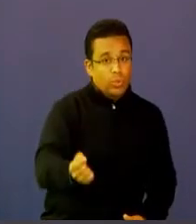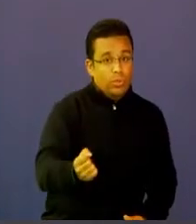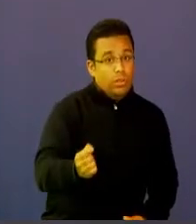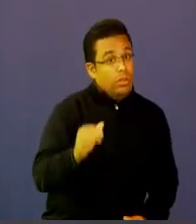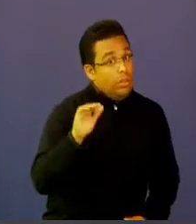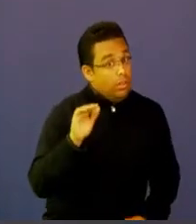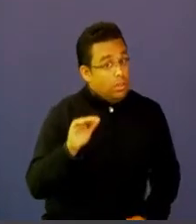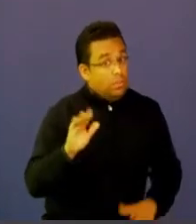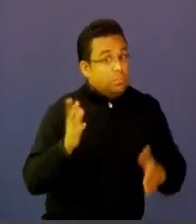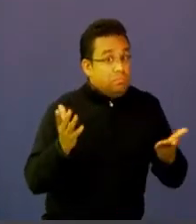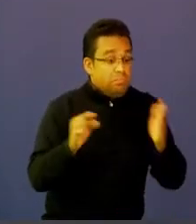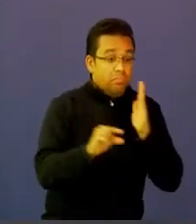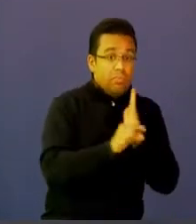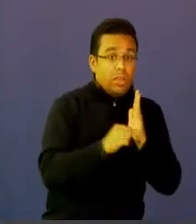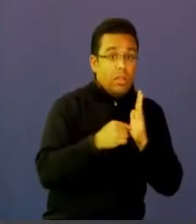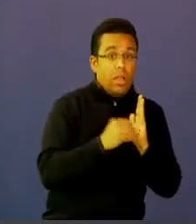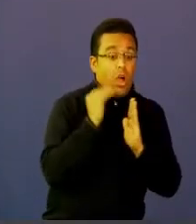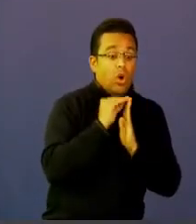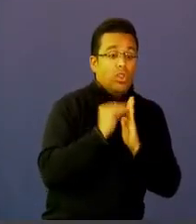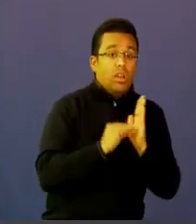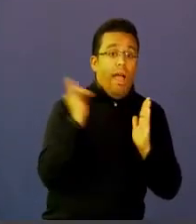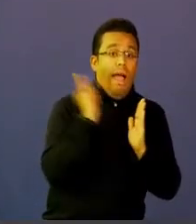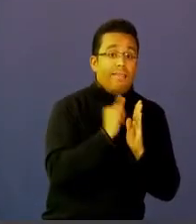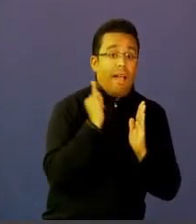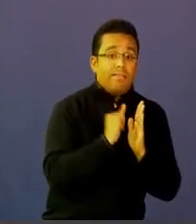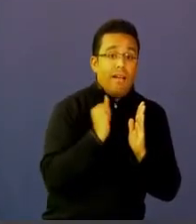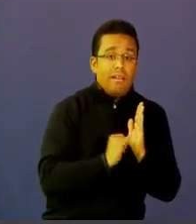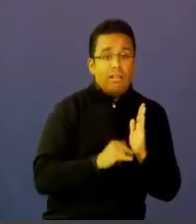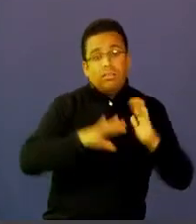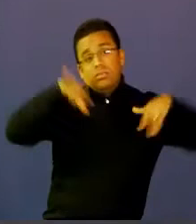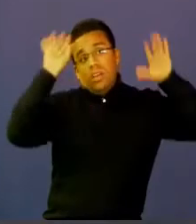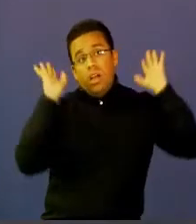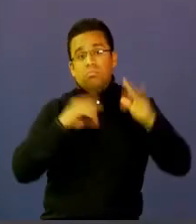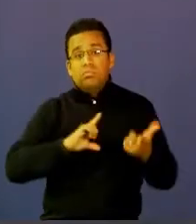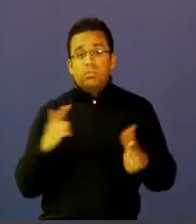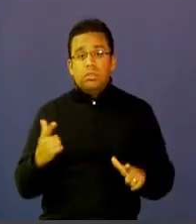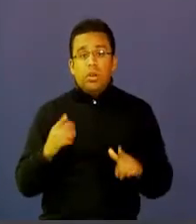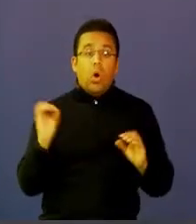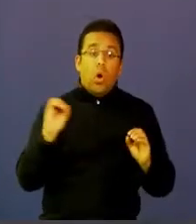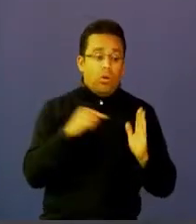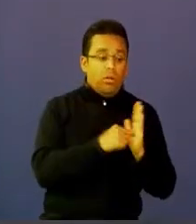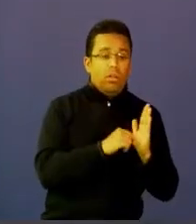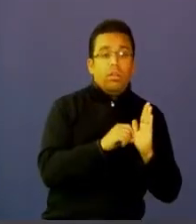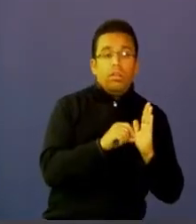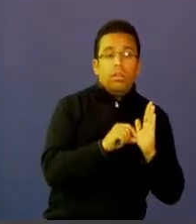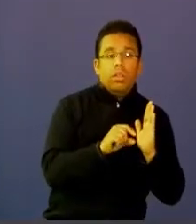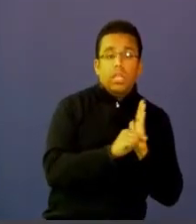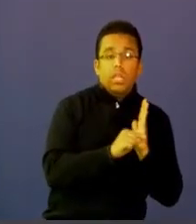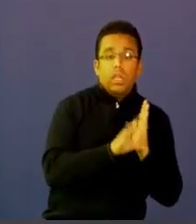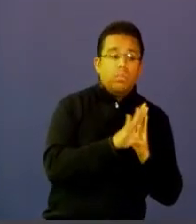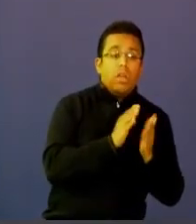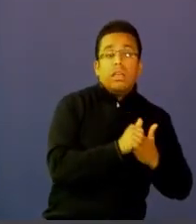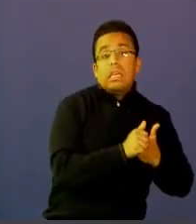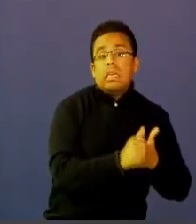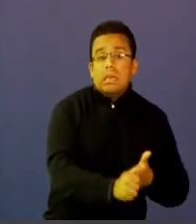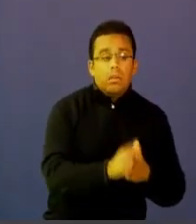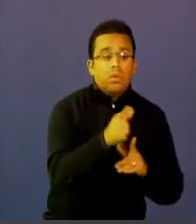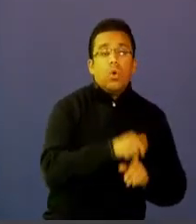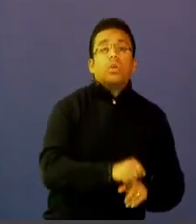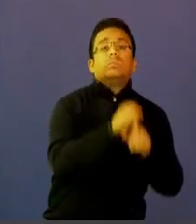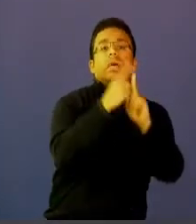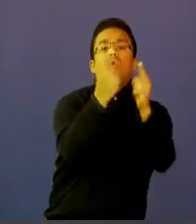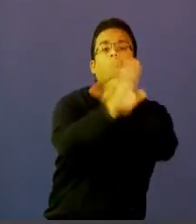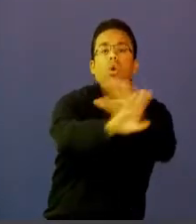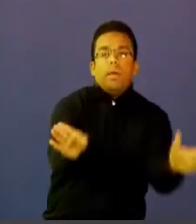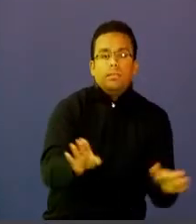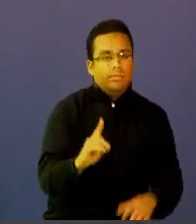solo un contenido estático un contenido o una guía permanente que sea única y exclusiva. El conocimiento